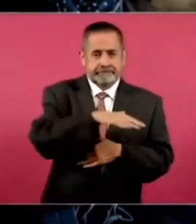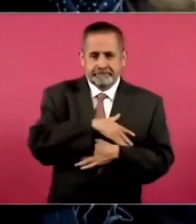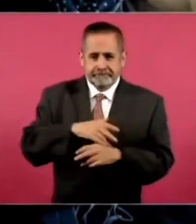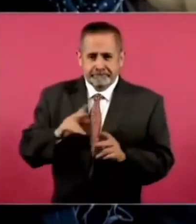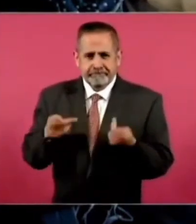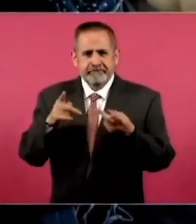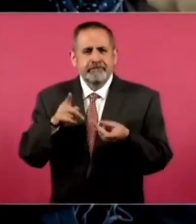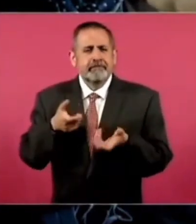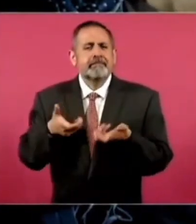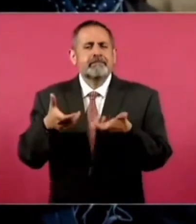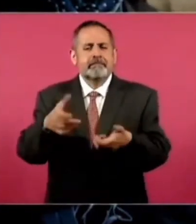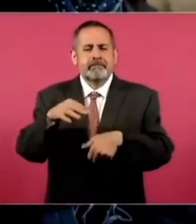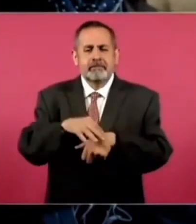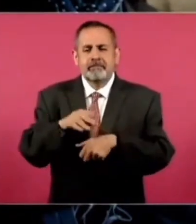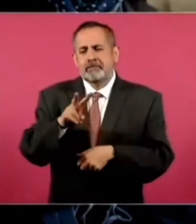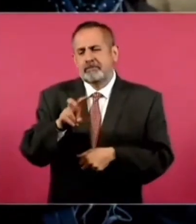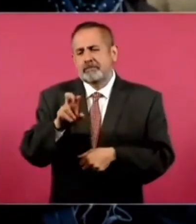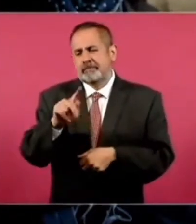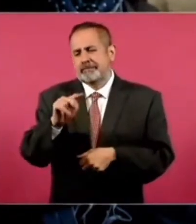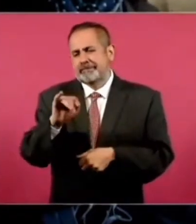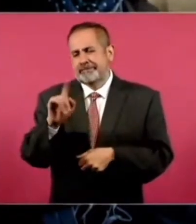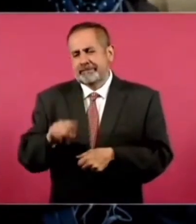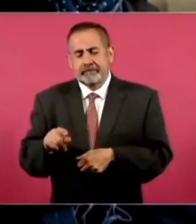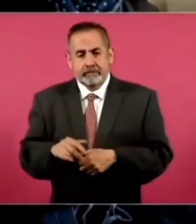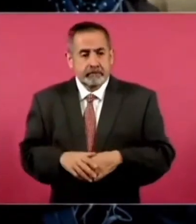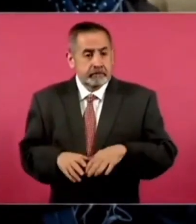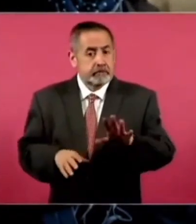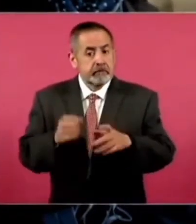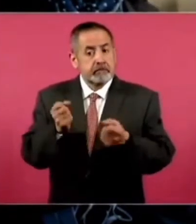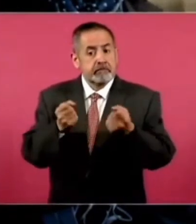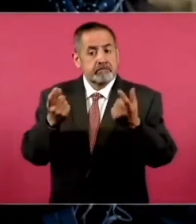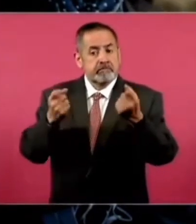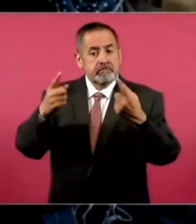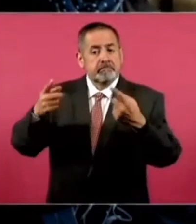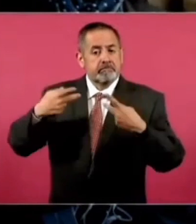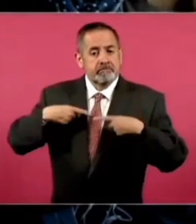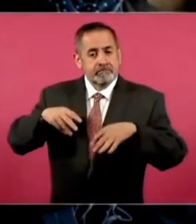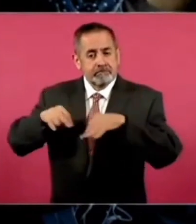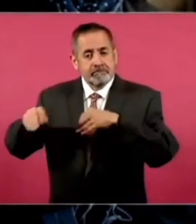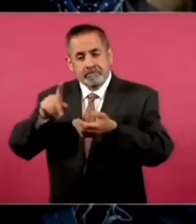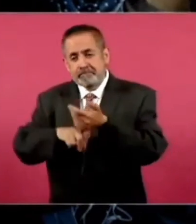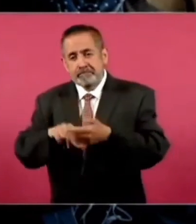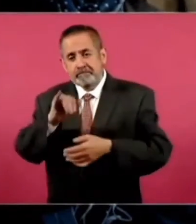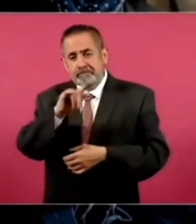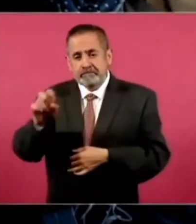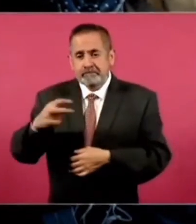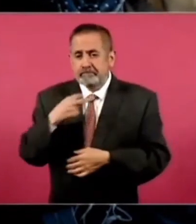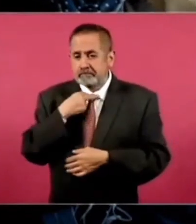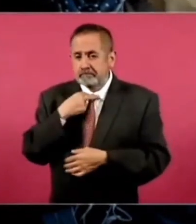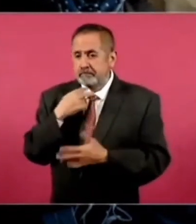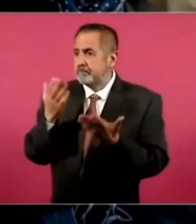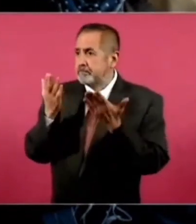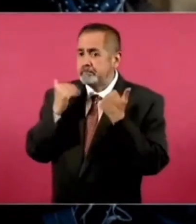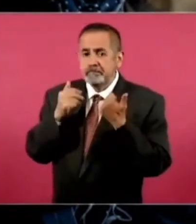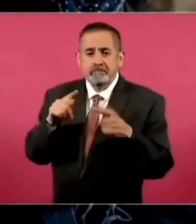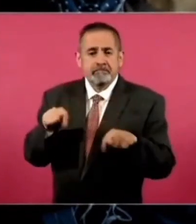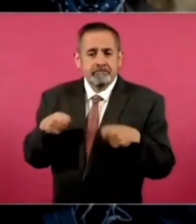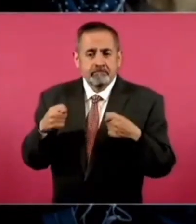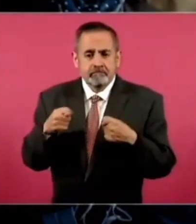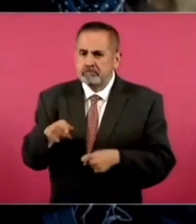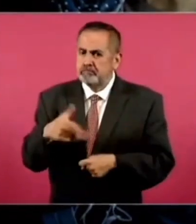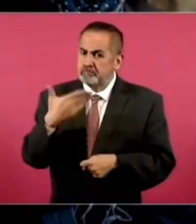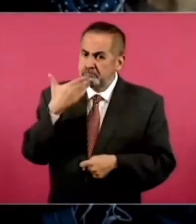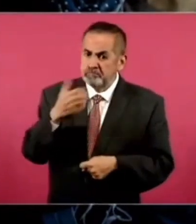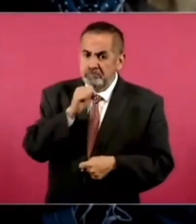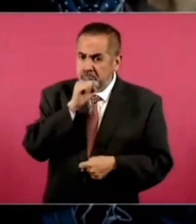de doctor Vertis. Hay una queja de los trabajadores de las tiendas del Superiste, de que se están quedando sin tiendas. Esas tiendas eran